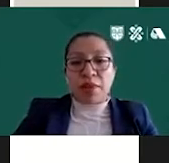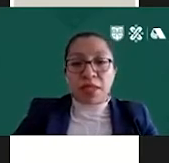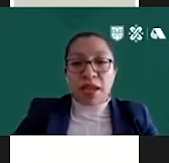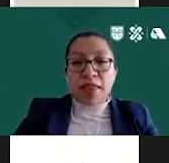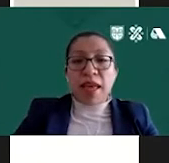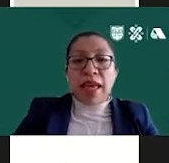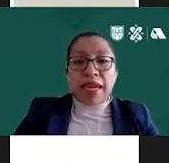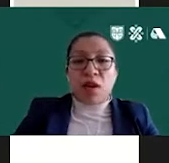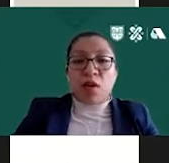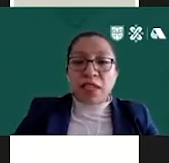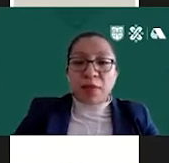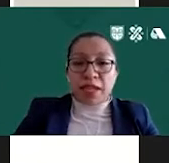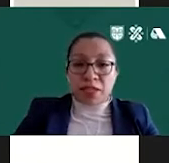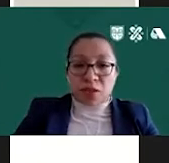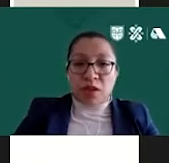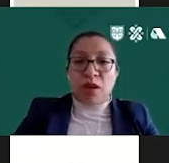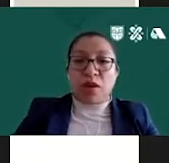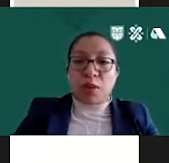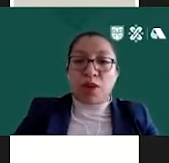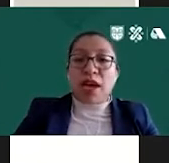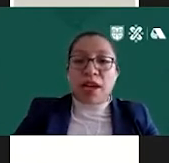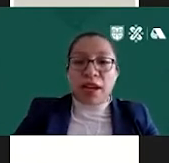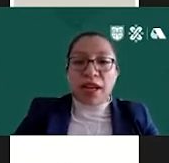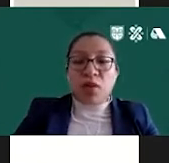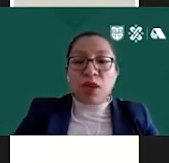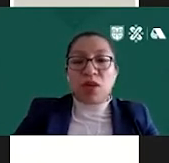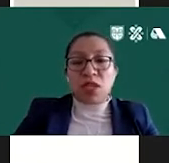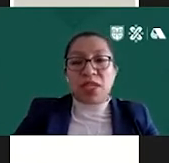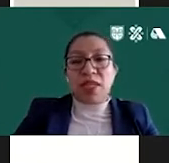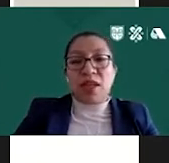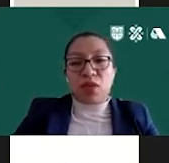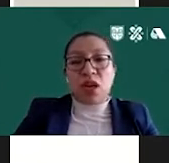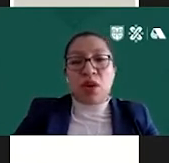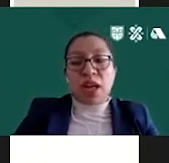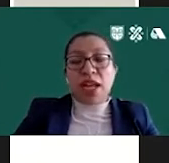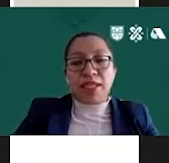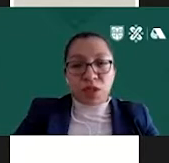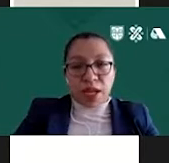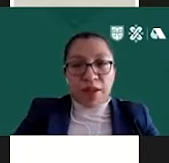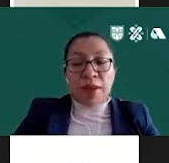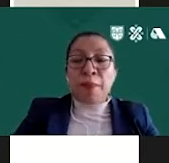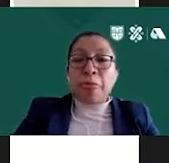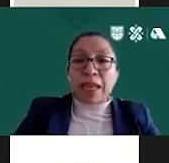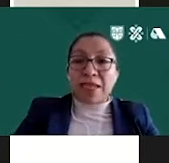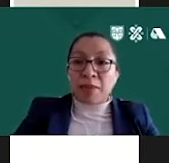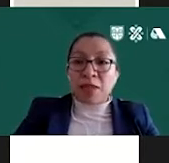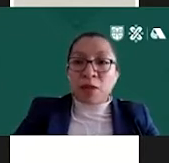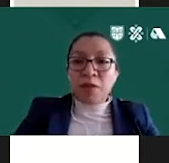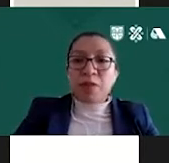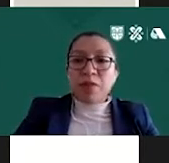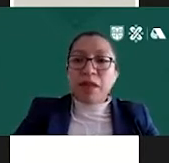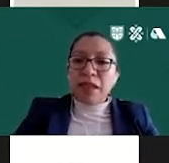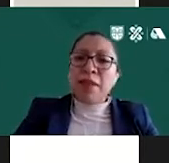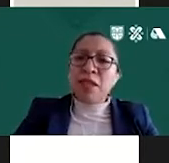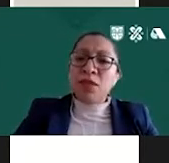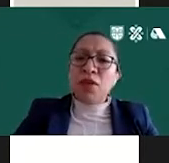apoyo a la diversidad y la no discriminación, que contribuya a generar una conciencia de inclusión laboral y social. Asimismo,